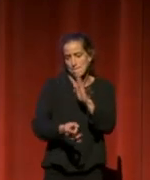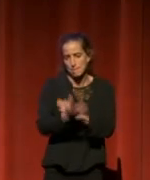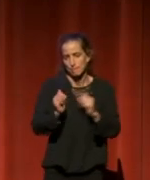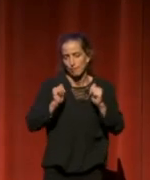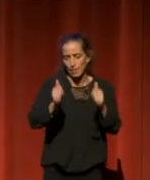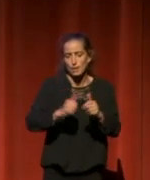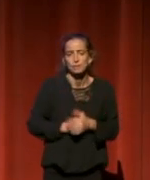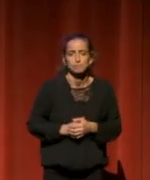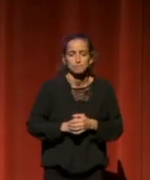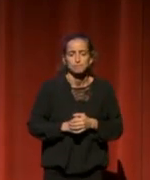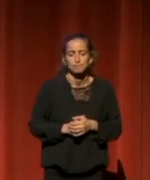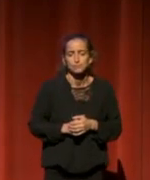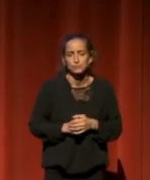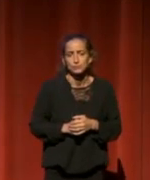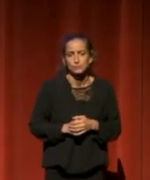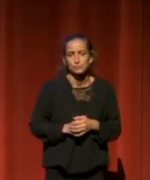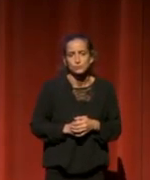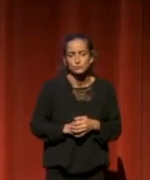hemos...